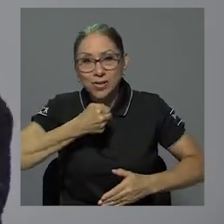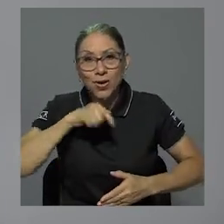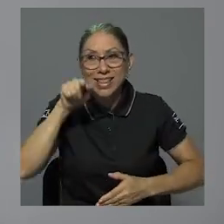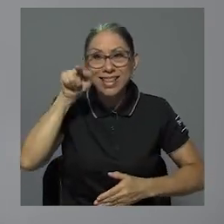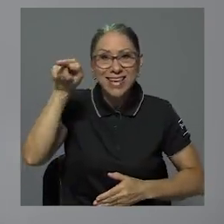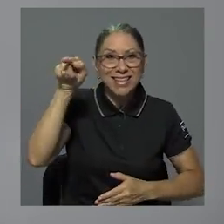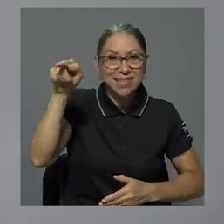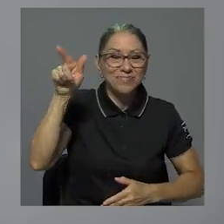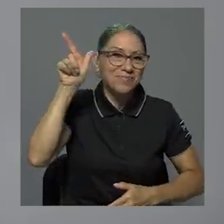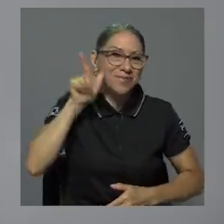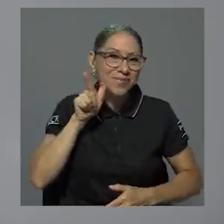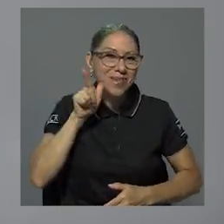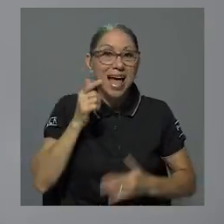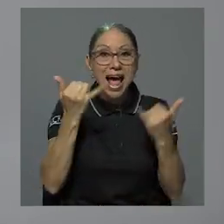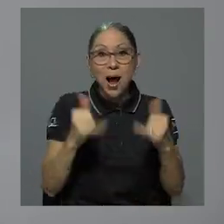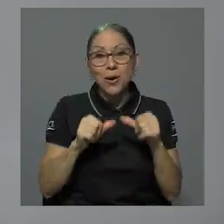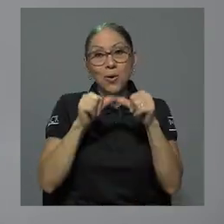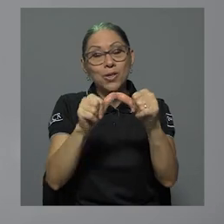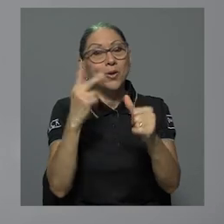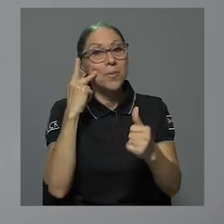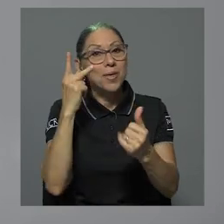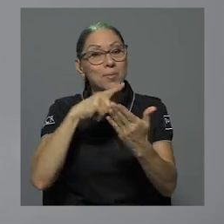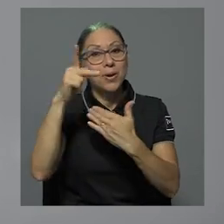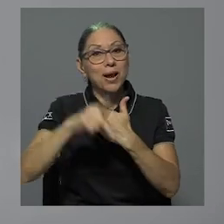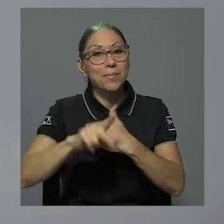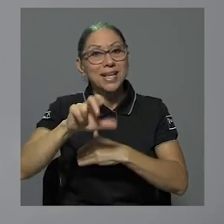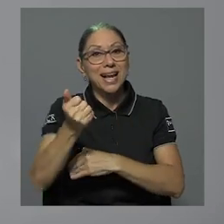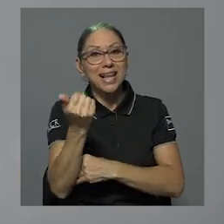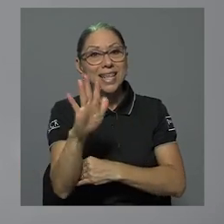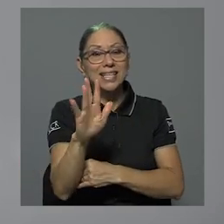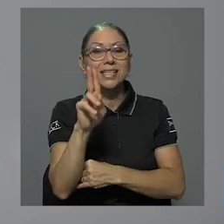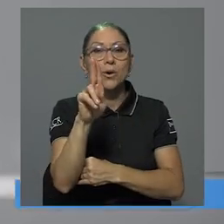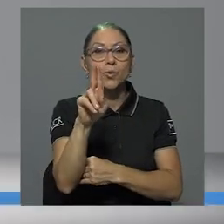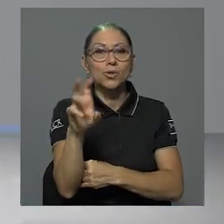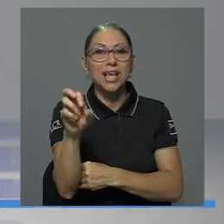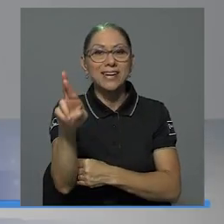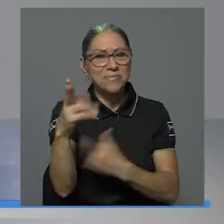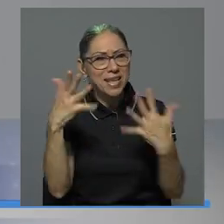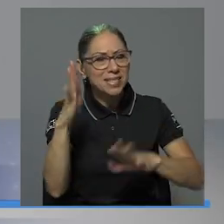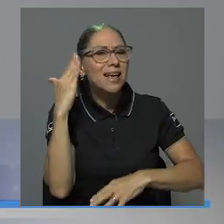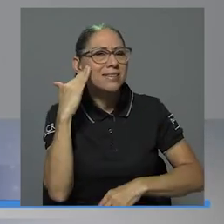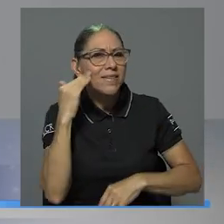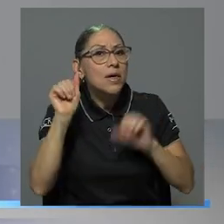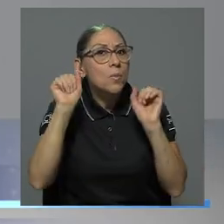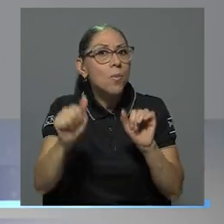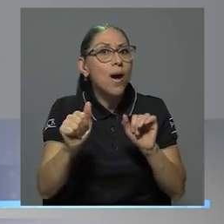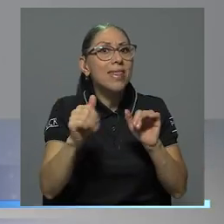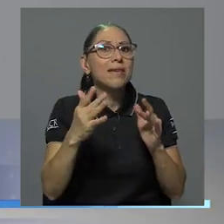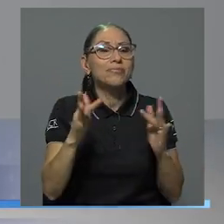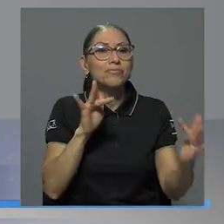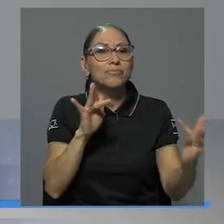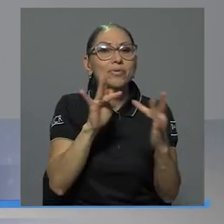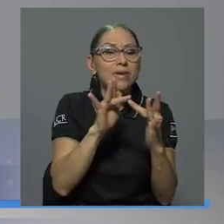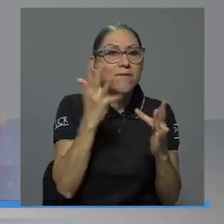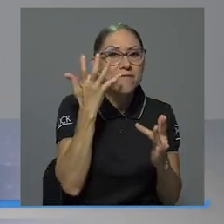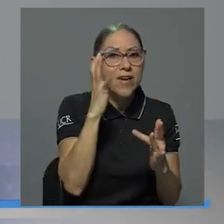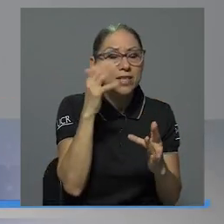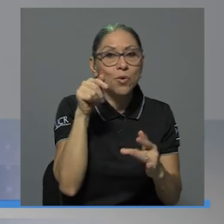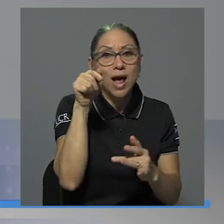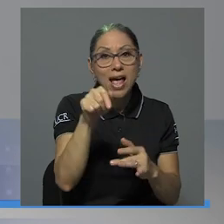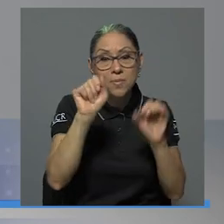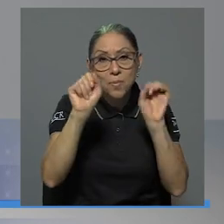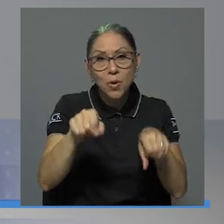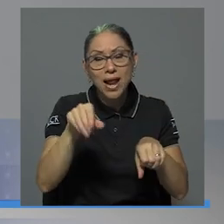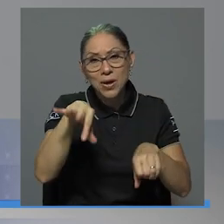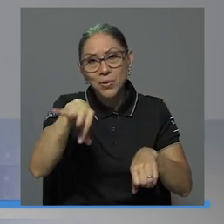Por ahora los dejo en compañía de la programación de su canal 15 UCR y ya saben que pueden seguirnos en nuestro perfil de Facebook, donde podrán